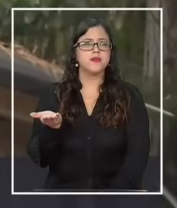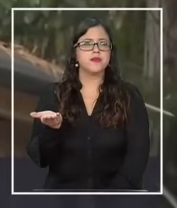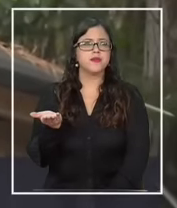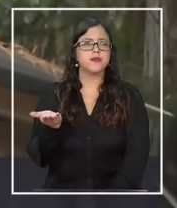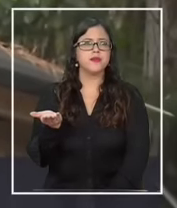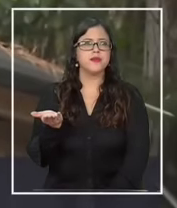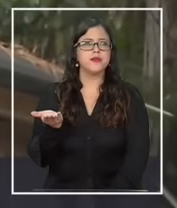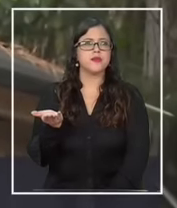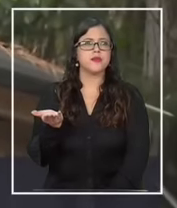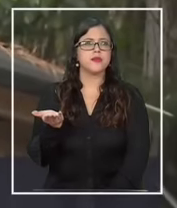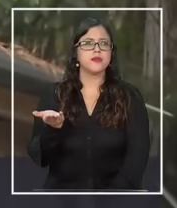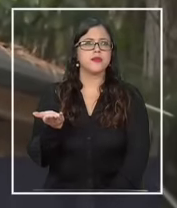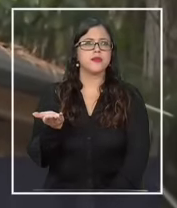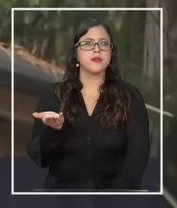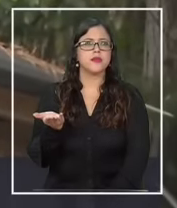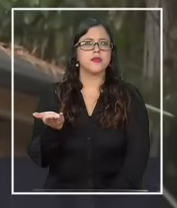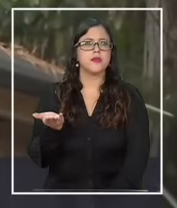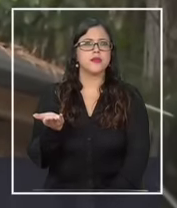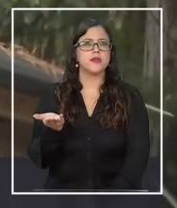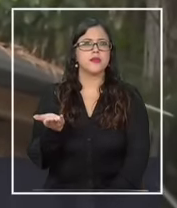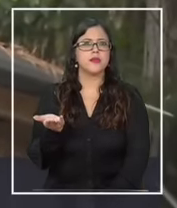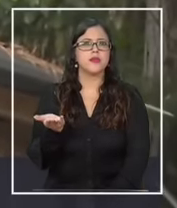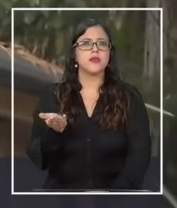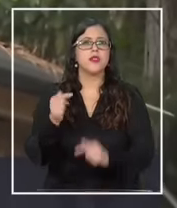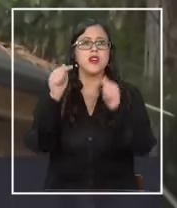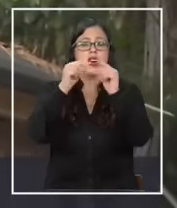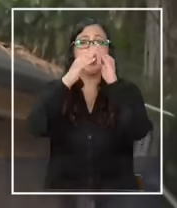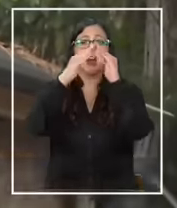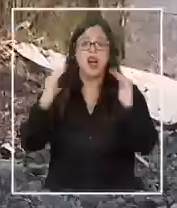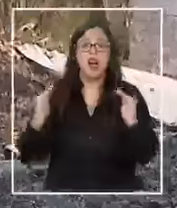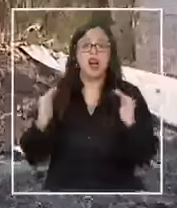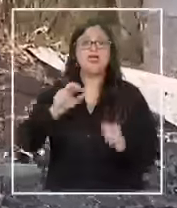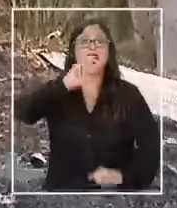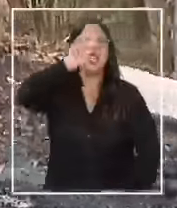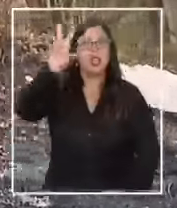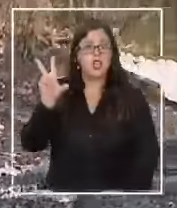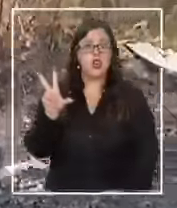no en vano el templo de Dios es algo santo.